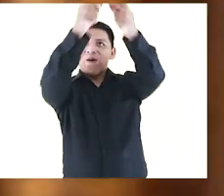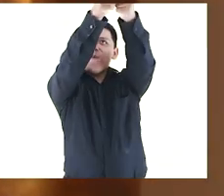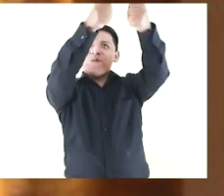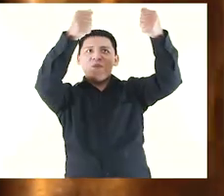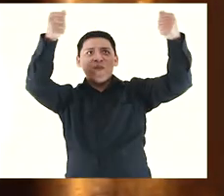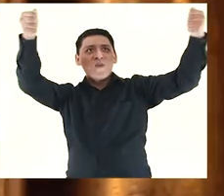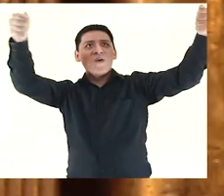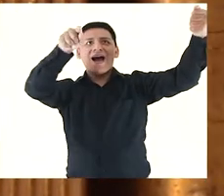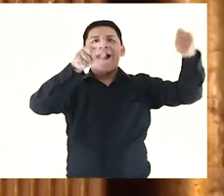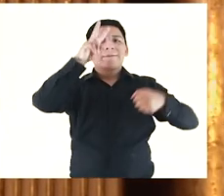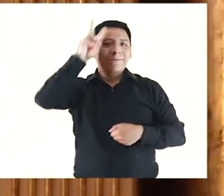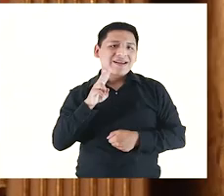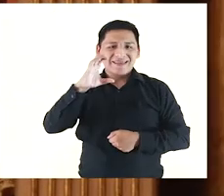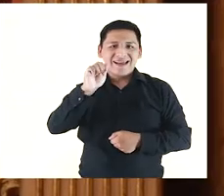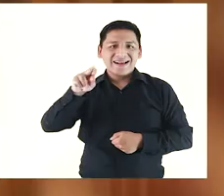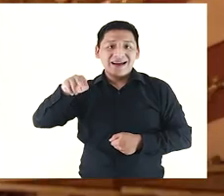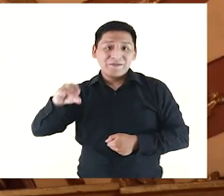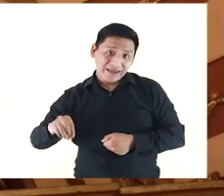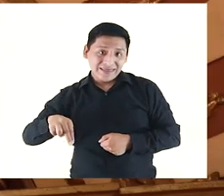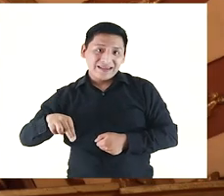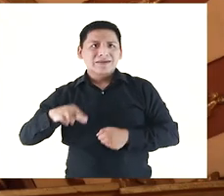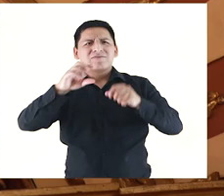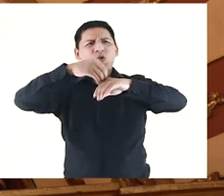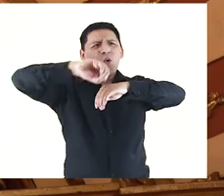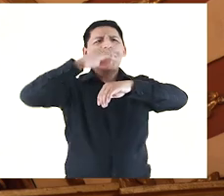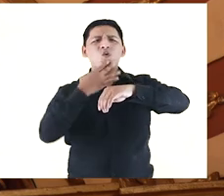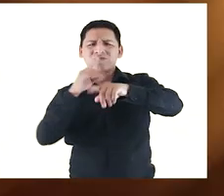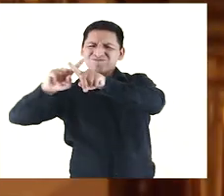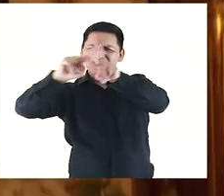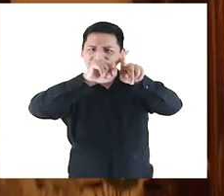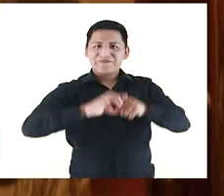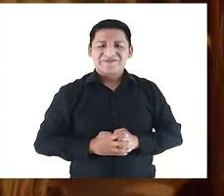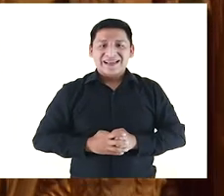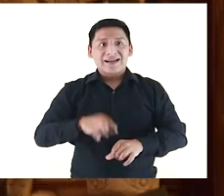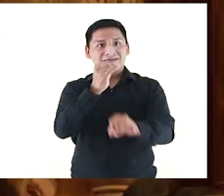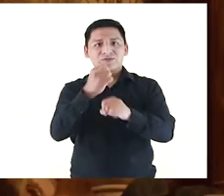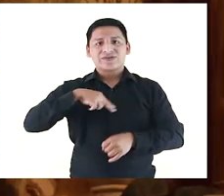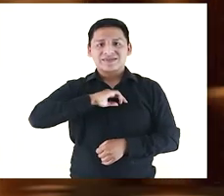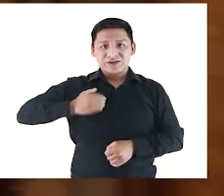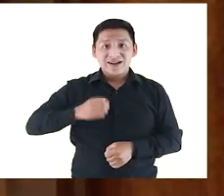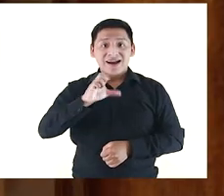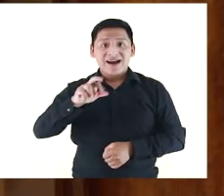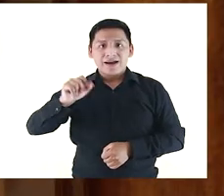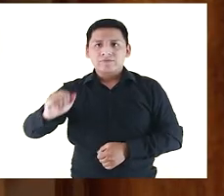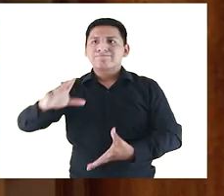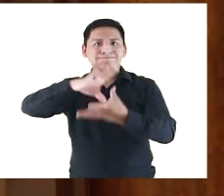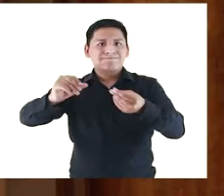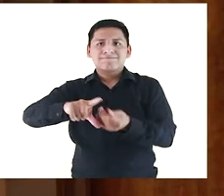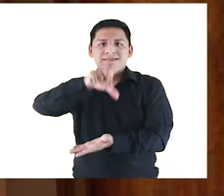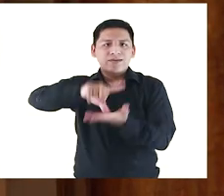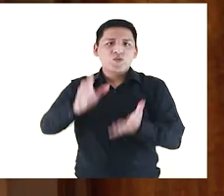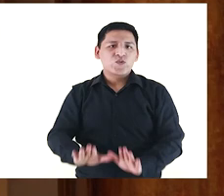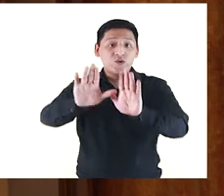sencillo altar neoclásico de la Virgen del Carmen y otros pequeños retablos dorados. La iglesia de Nuestra Señora del Carmen es